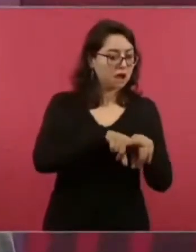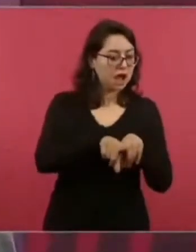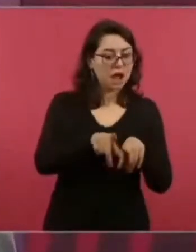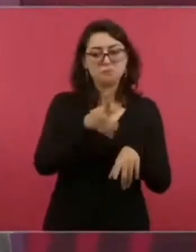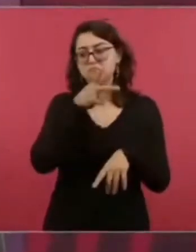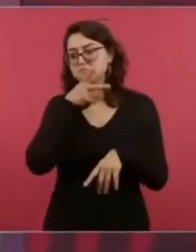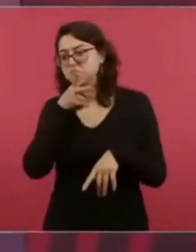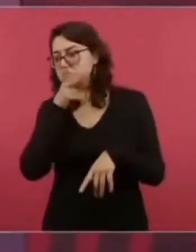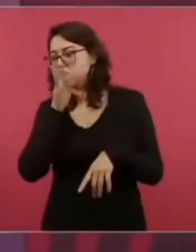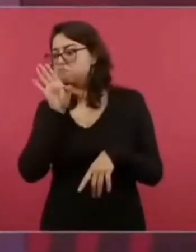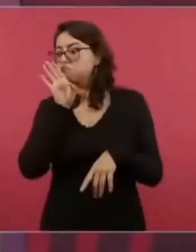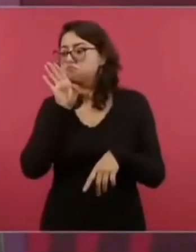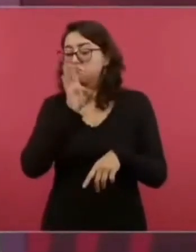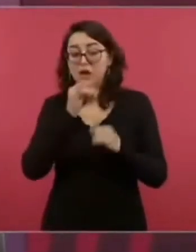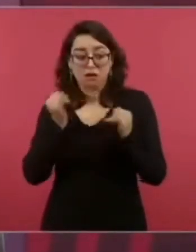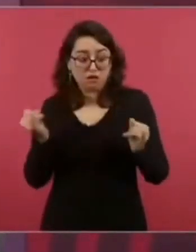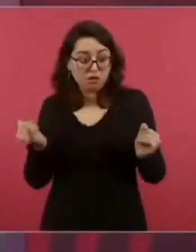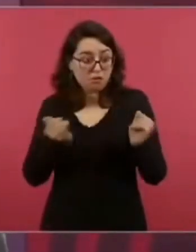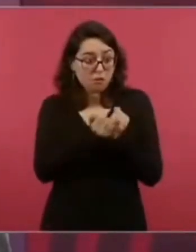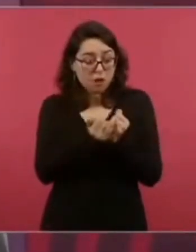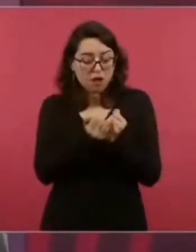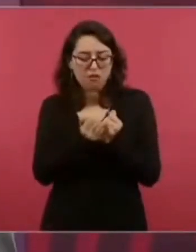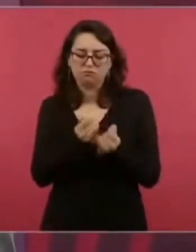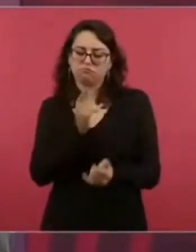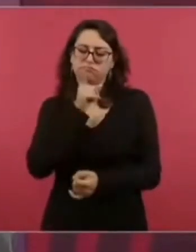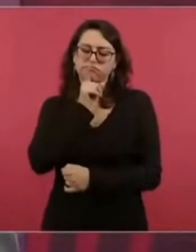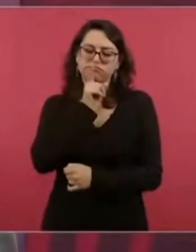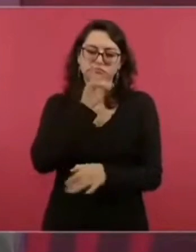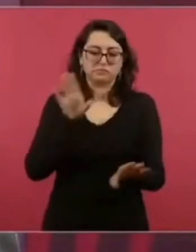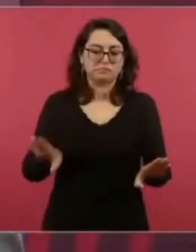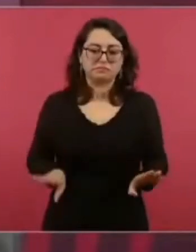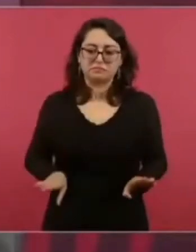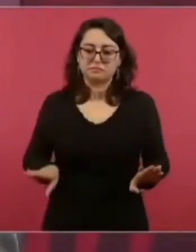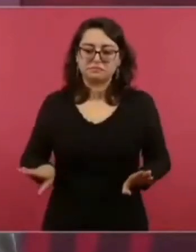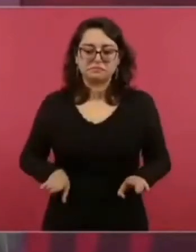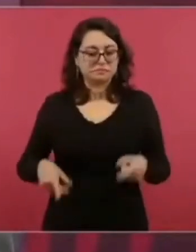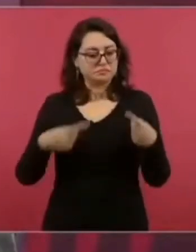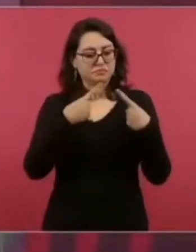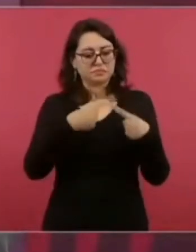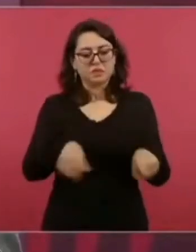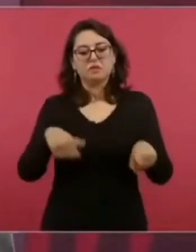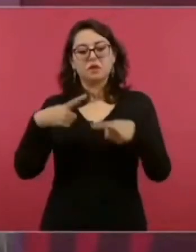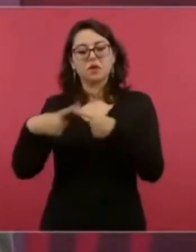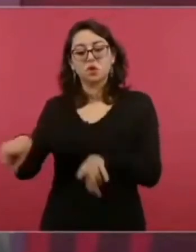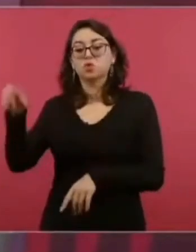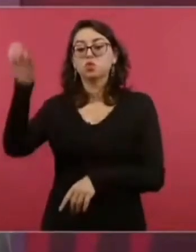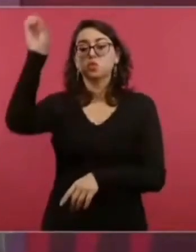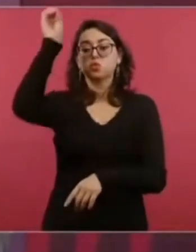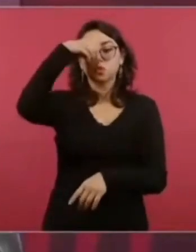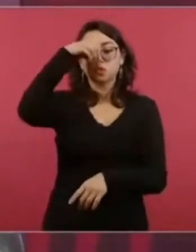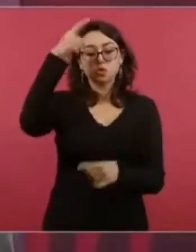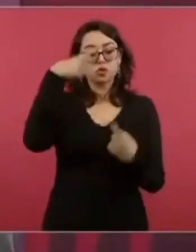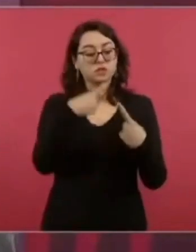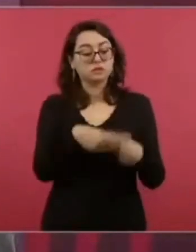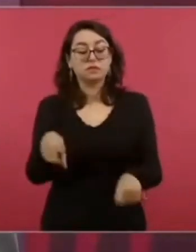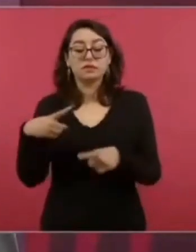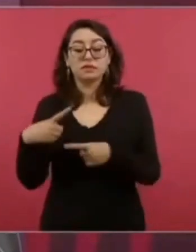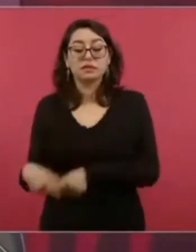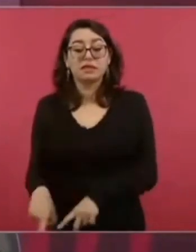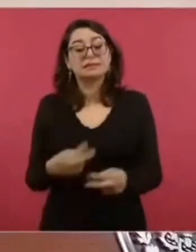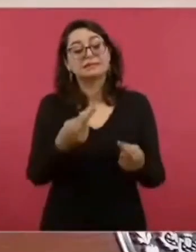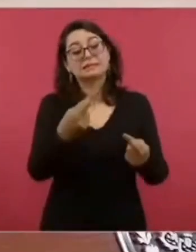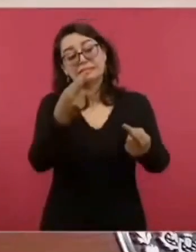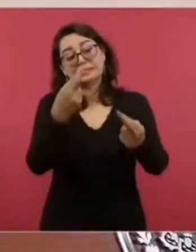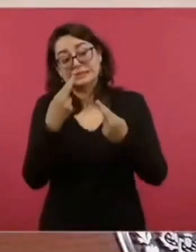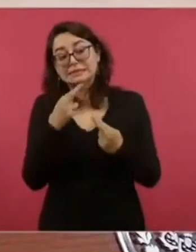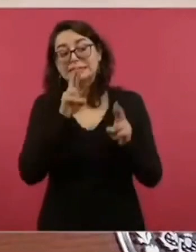No somos iguales, tenemos pensamientos distintos, tenemos que respetarnos. Eso es